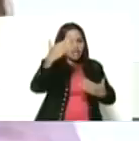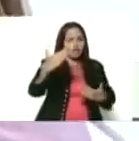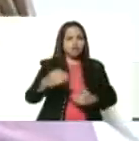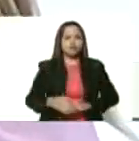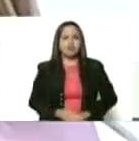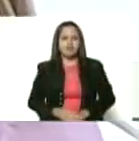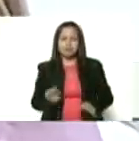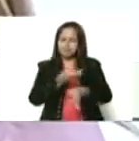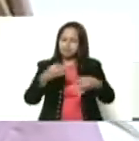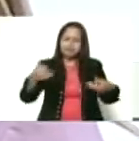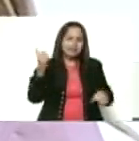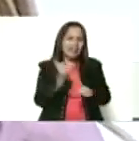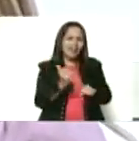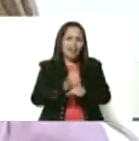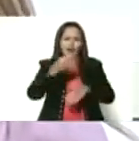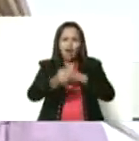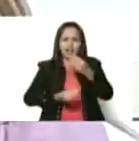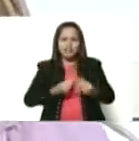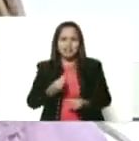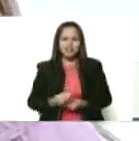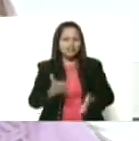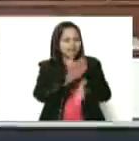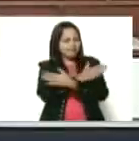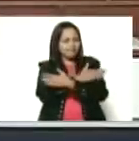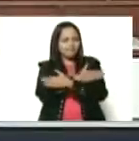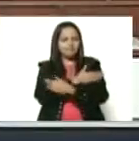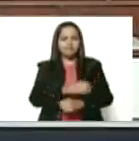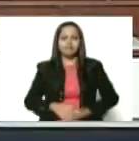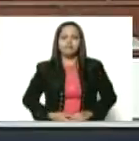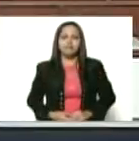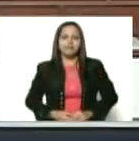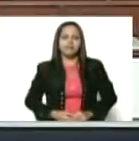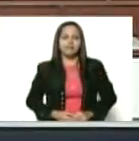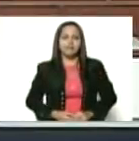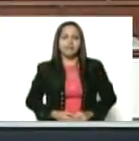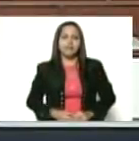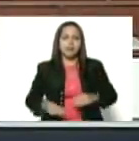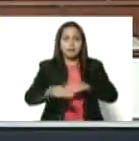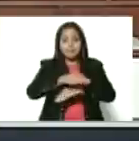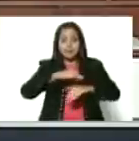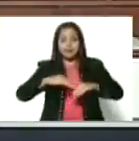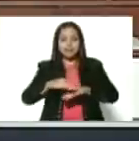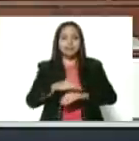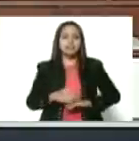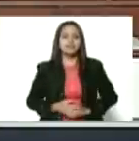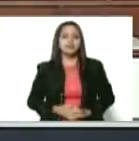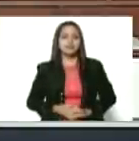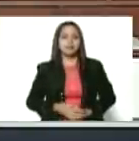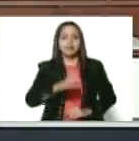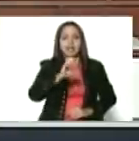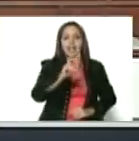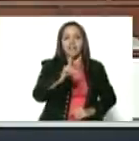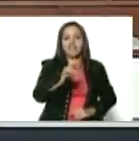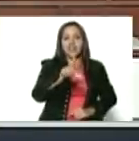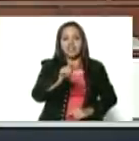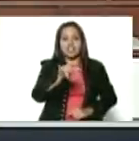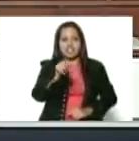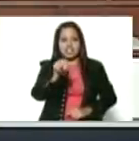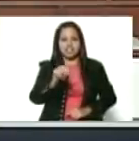Tremendo trabajo que estás haciendo, te felicito. Está la ministra Evelín Vázquez,